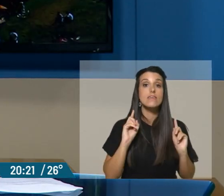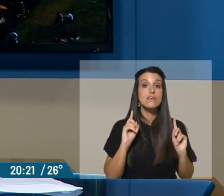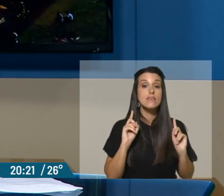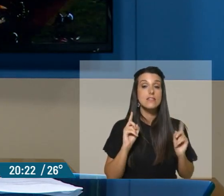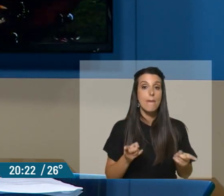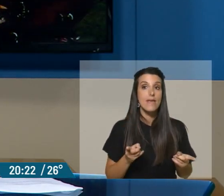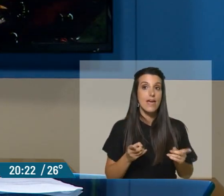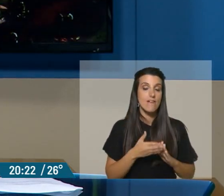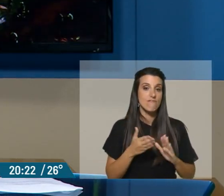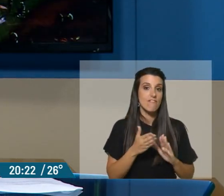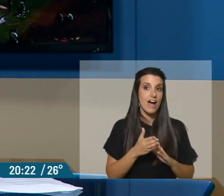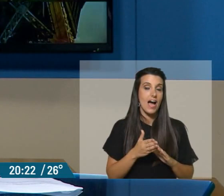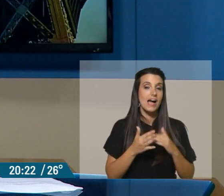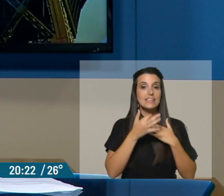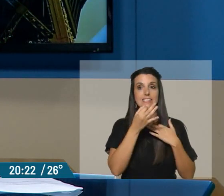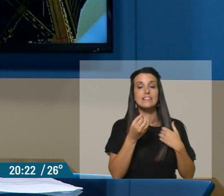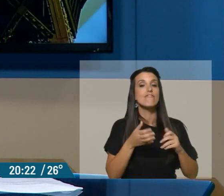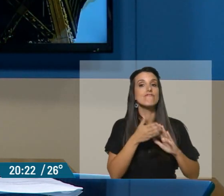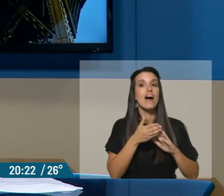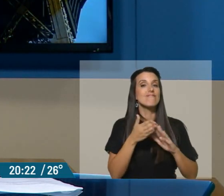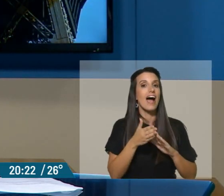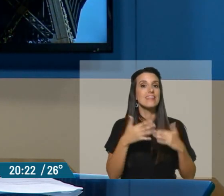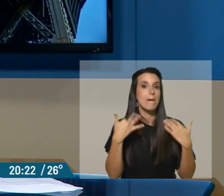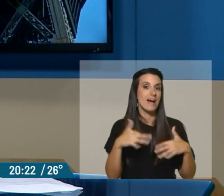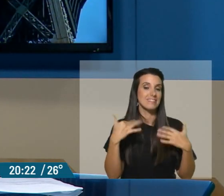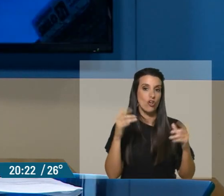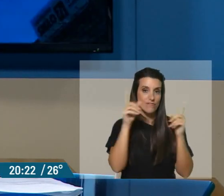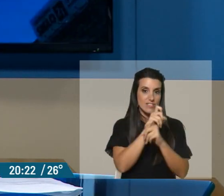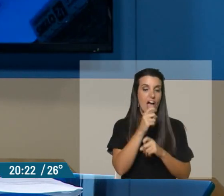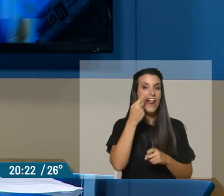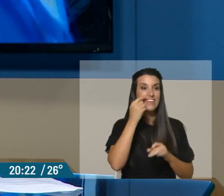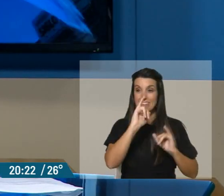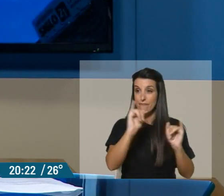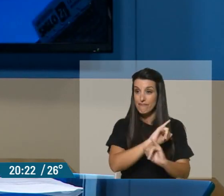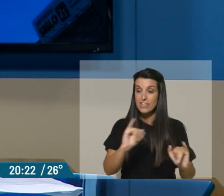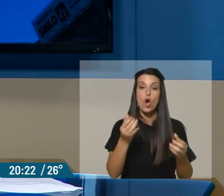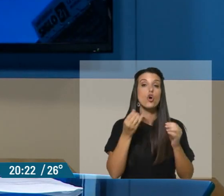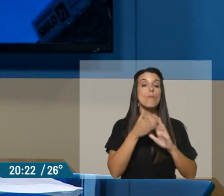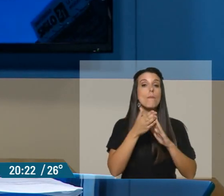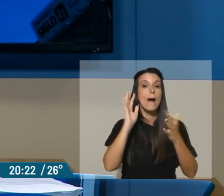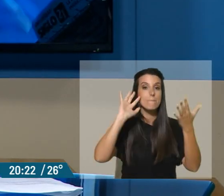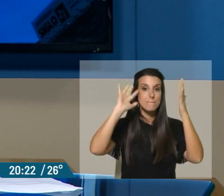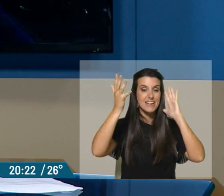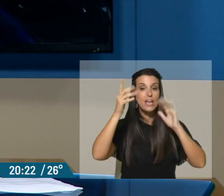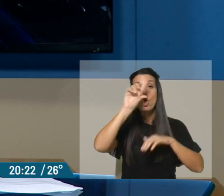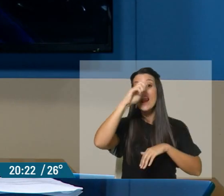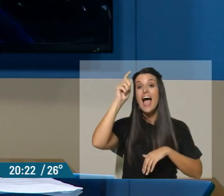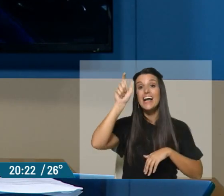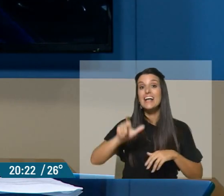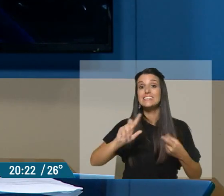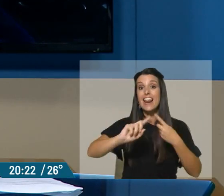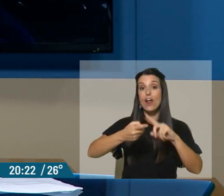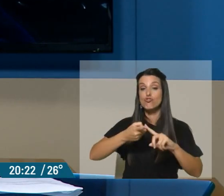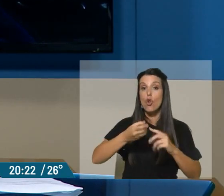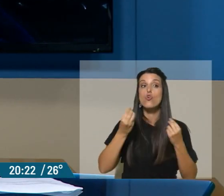se da por descontado que van a ser extremadamente duras. Habrá que ver, y con esto termino, cómo le va a Milei con la calle, con